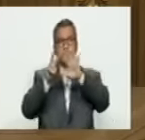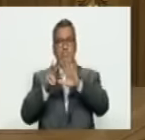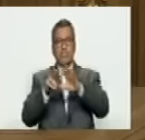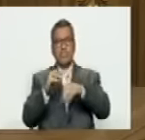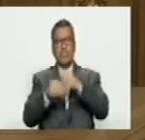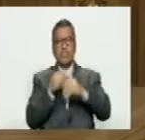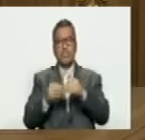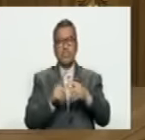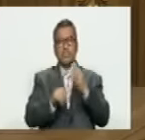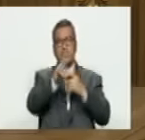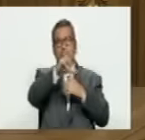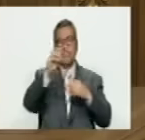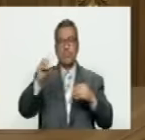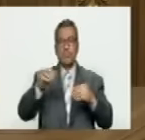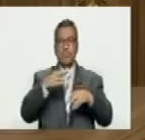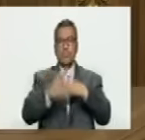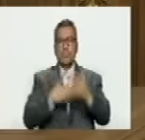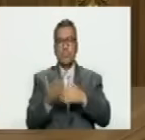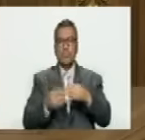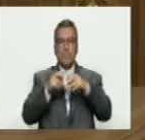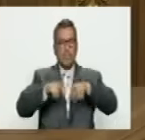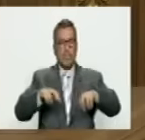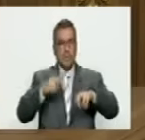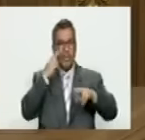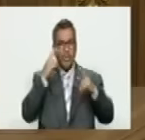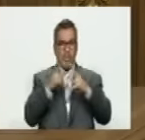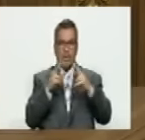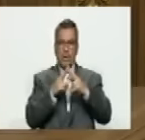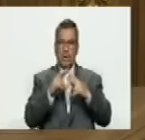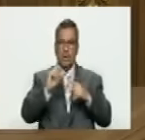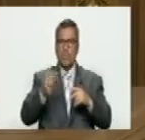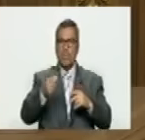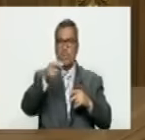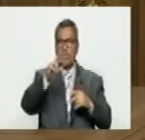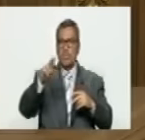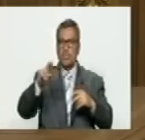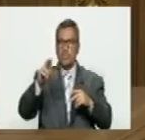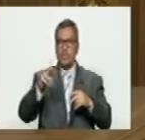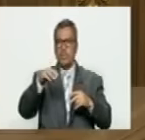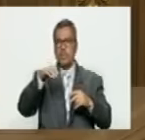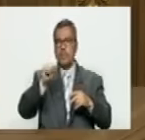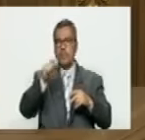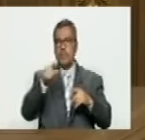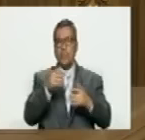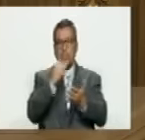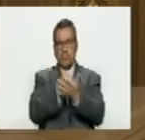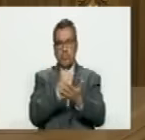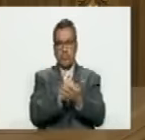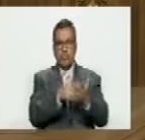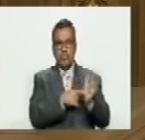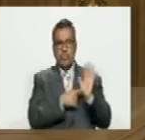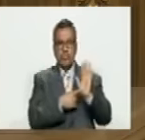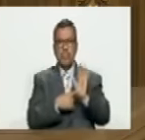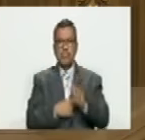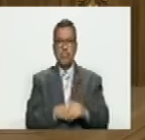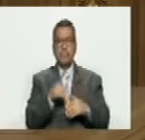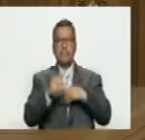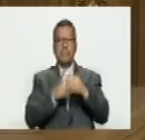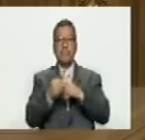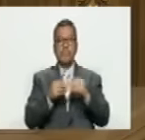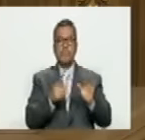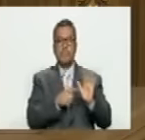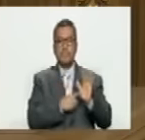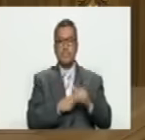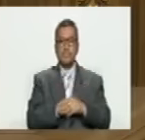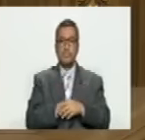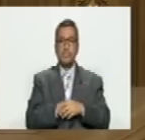examinado como 300 y que es lo que encontramos de los códigos QR de la página de altavista que es como sus pruebas lo que encontramos es